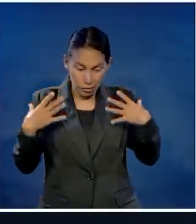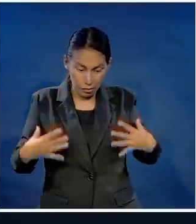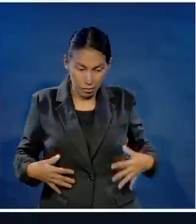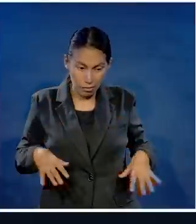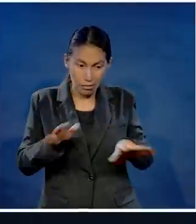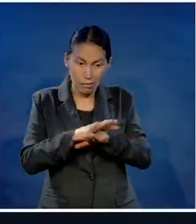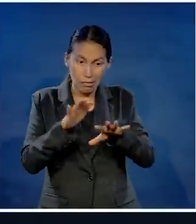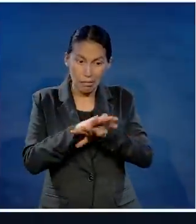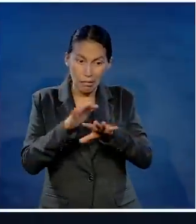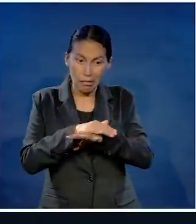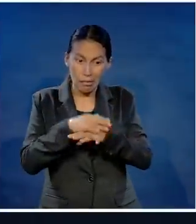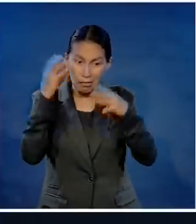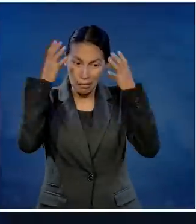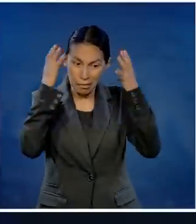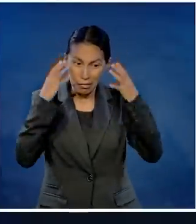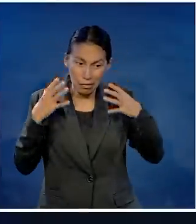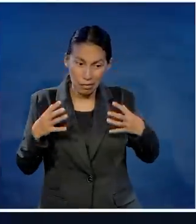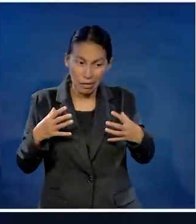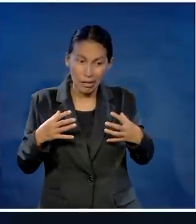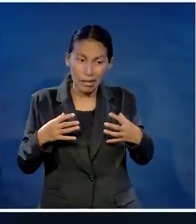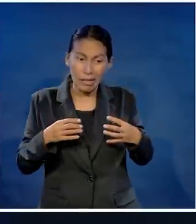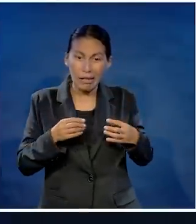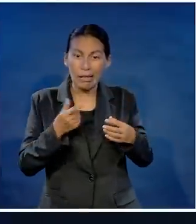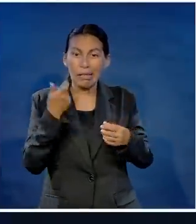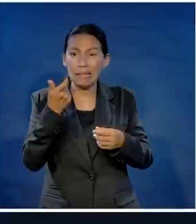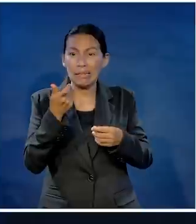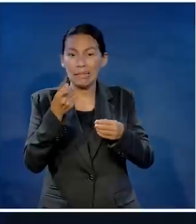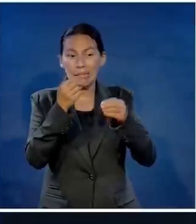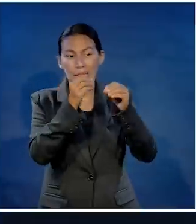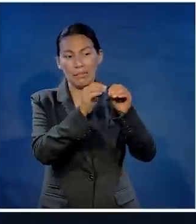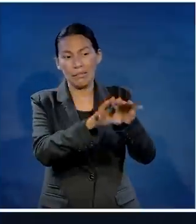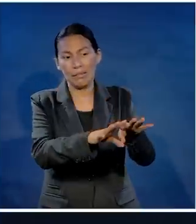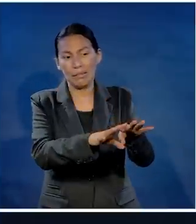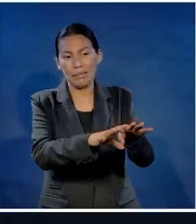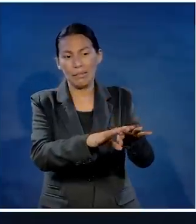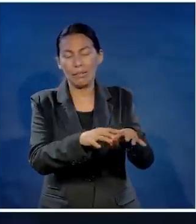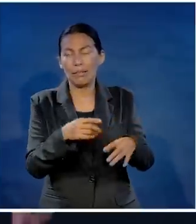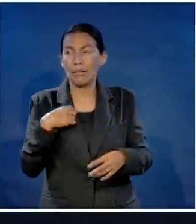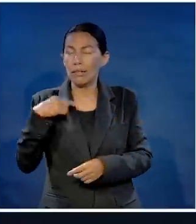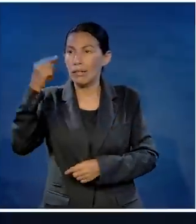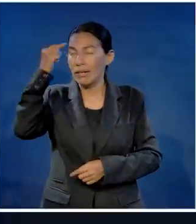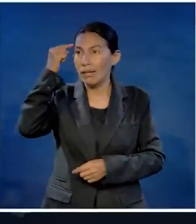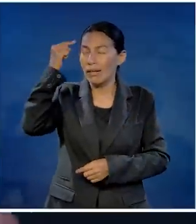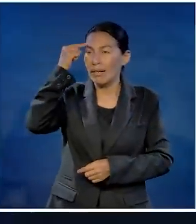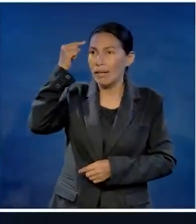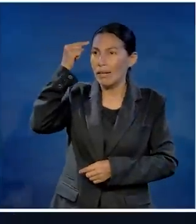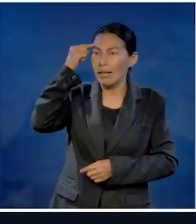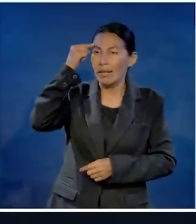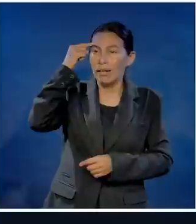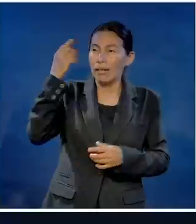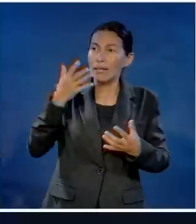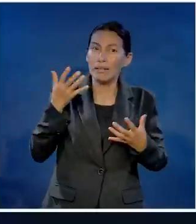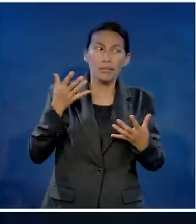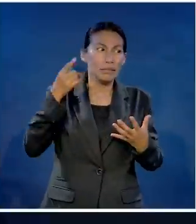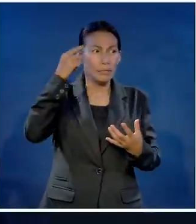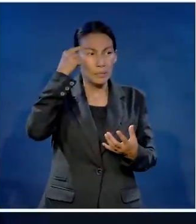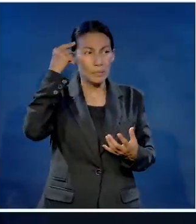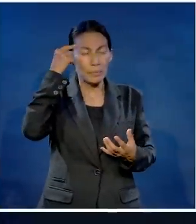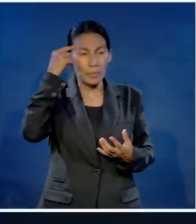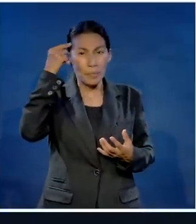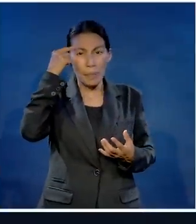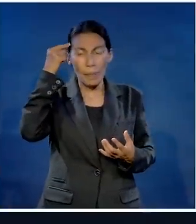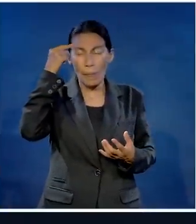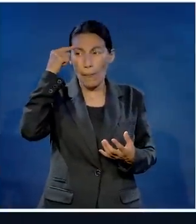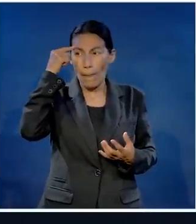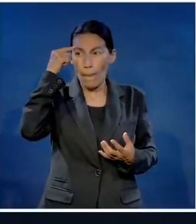cuando me cambié me bañé lo dejé ahí tan emocionado iba que no me lo llevé mi mente empezó con la ardilla ¿qué hago? ¿qué hago?